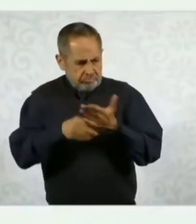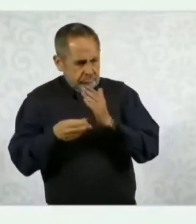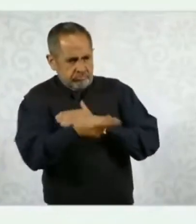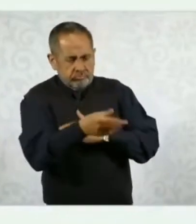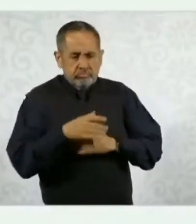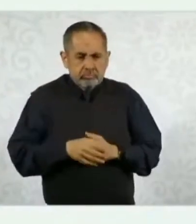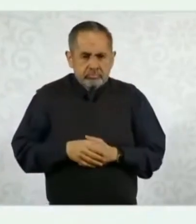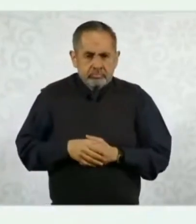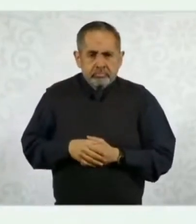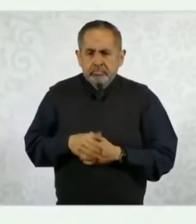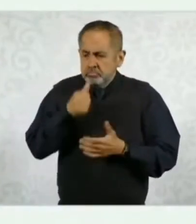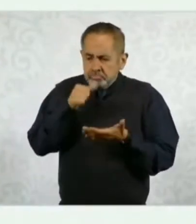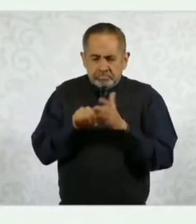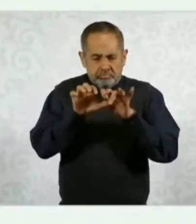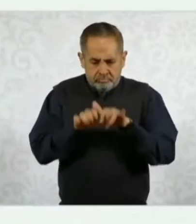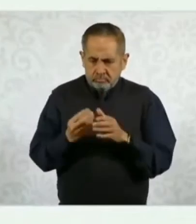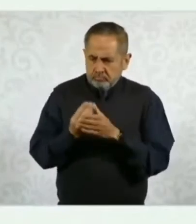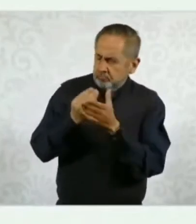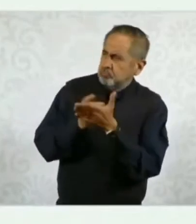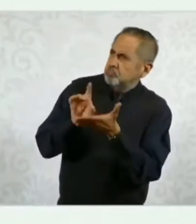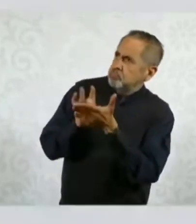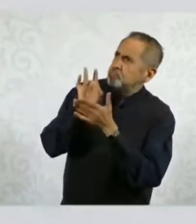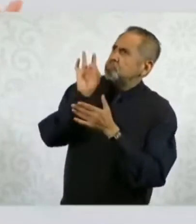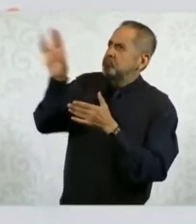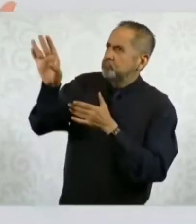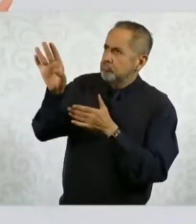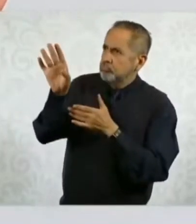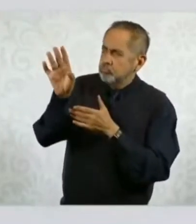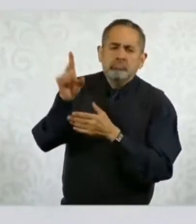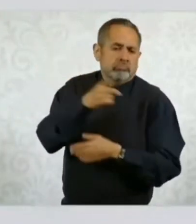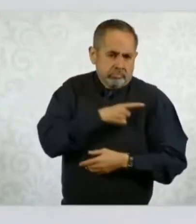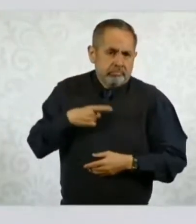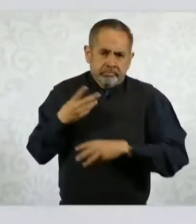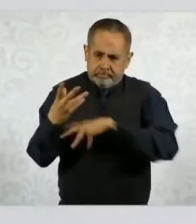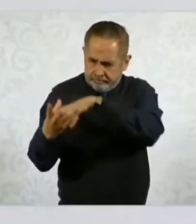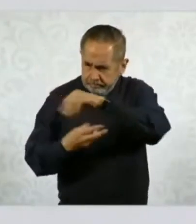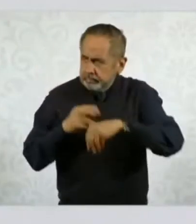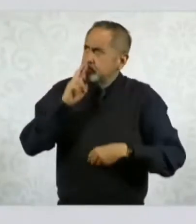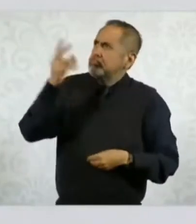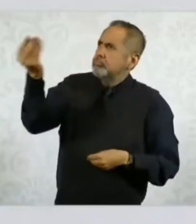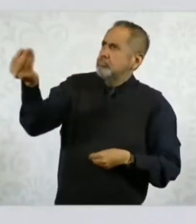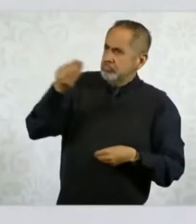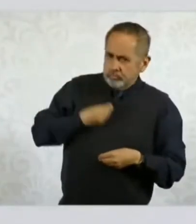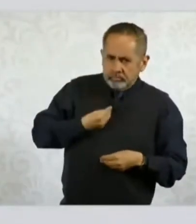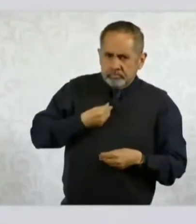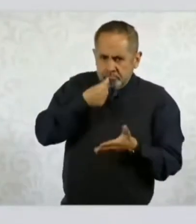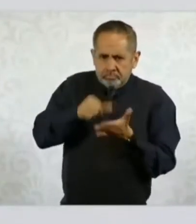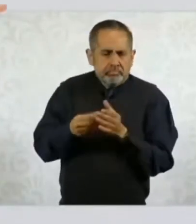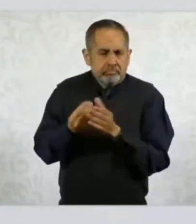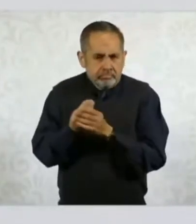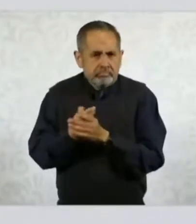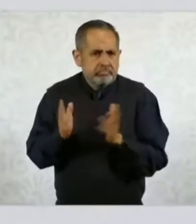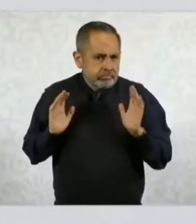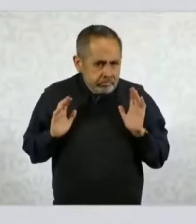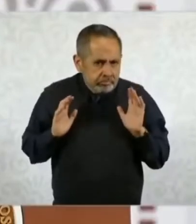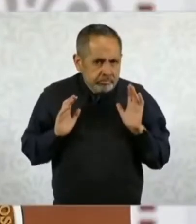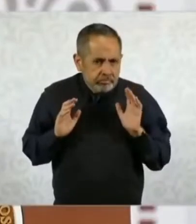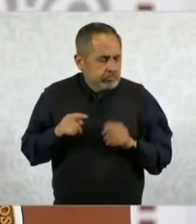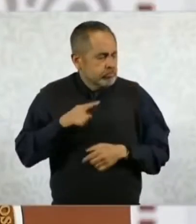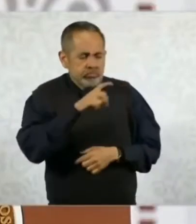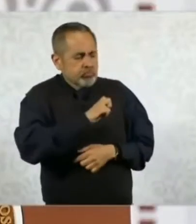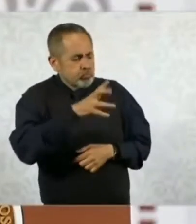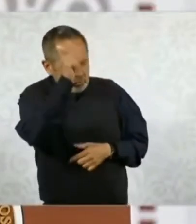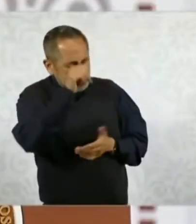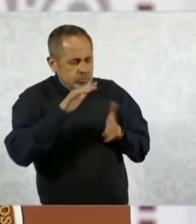privada que tenía que ser contestada, pues con una carta privada, aunque no hubiera estado de acuerdo.